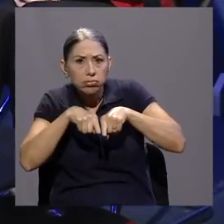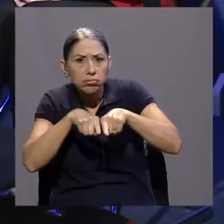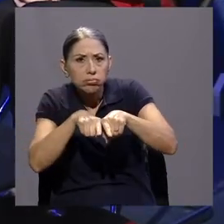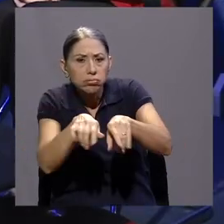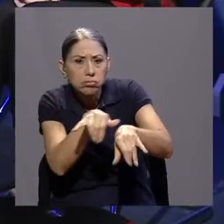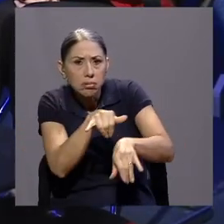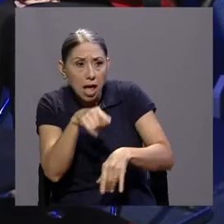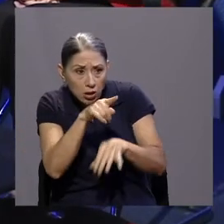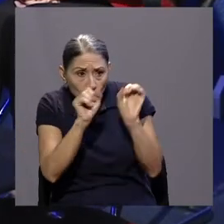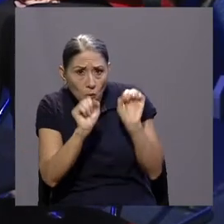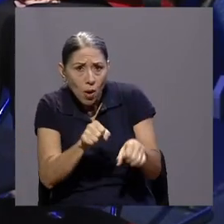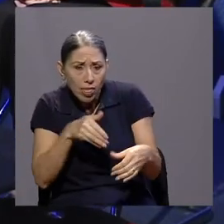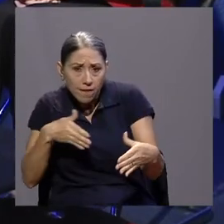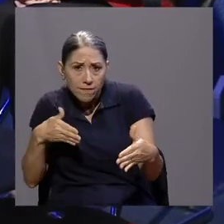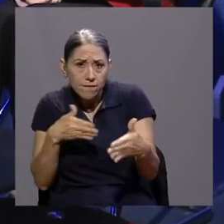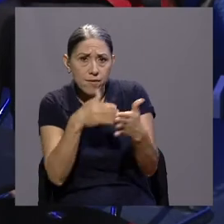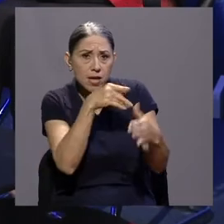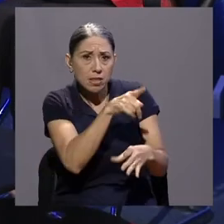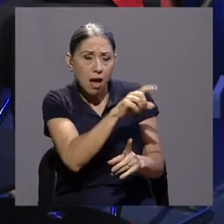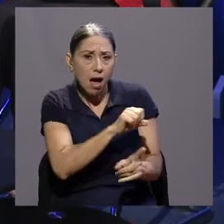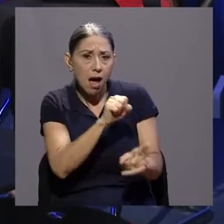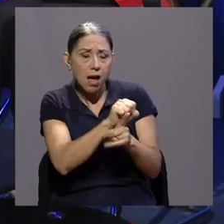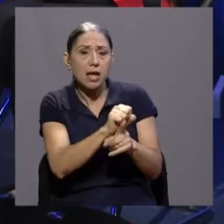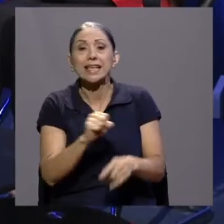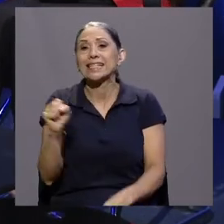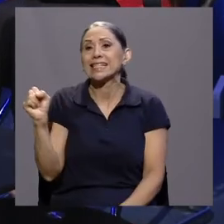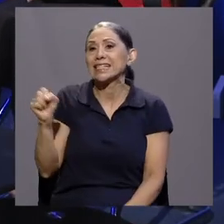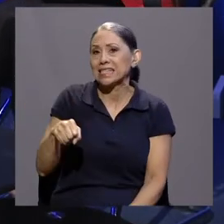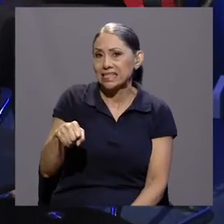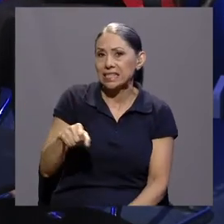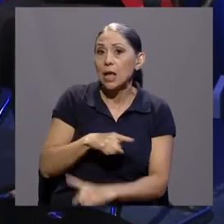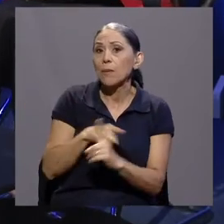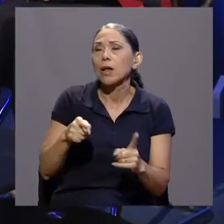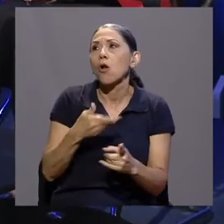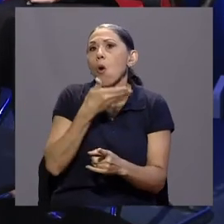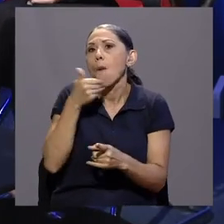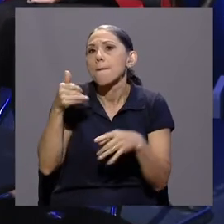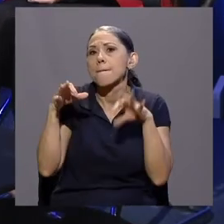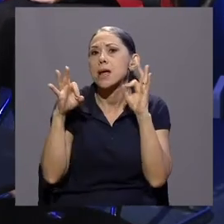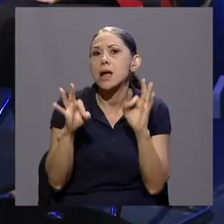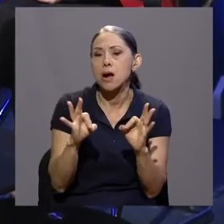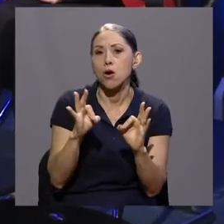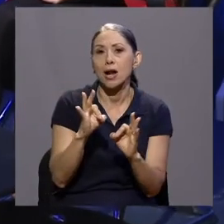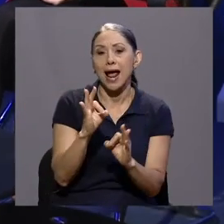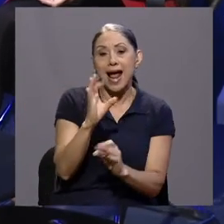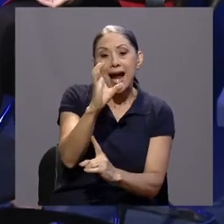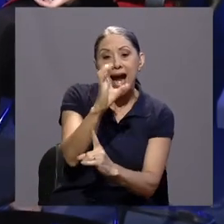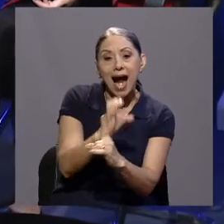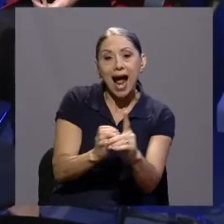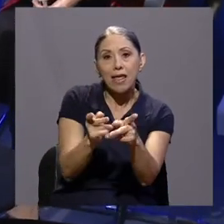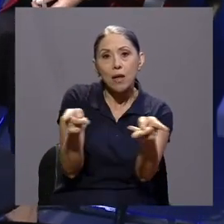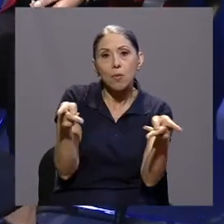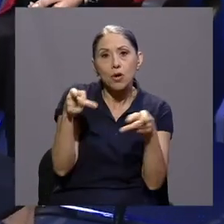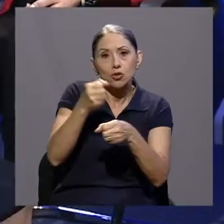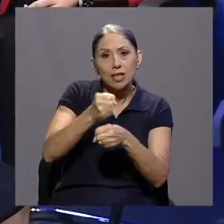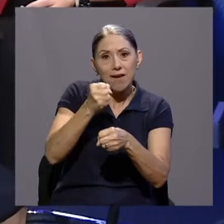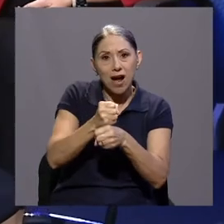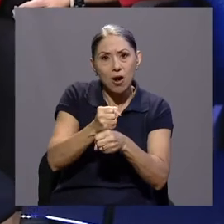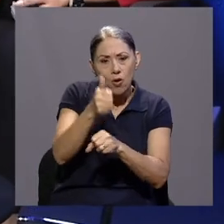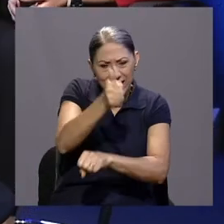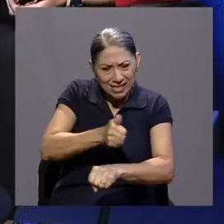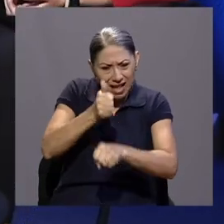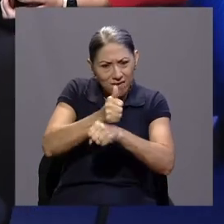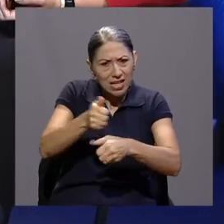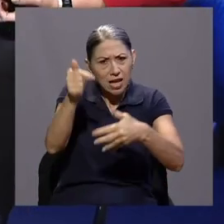en este síndrome. Sí, claro. Porque lo ideal sería que cada puesto de trabajo tenga cuáles son sus responsabilidades, cuáles son sus